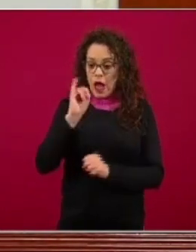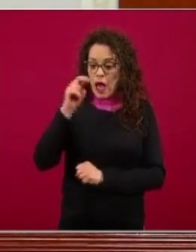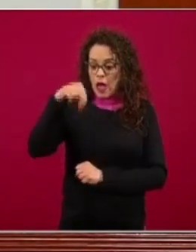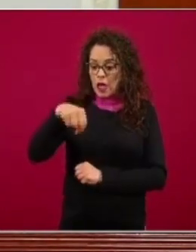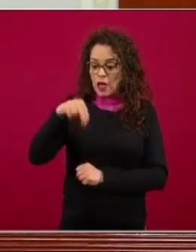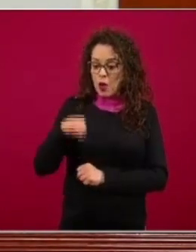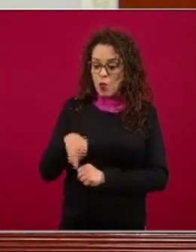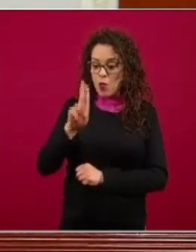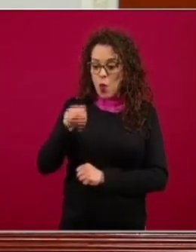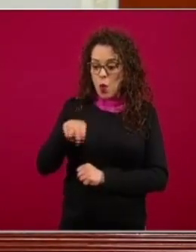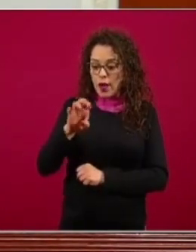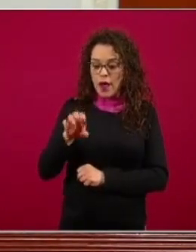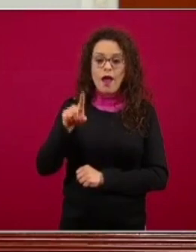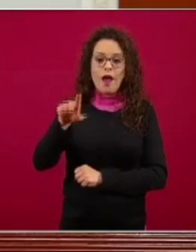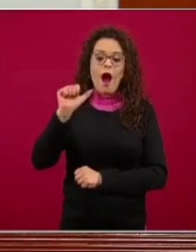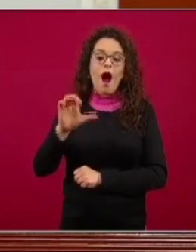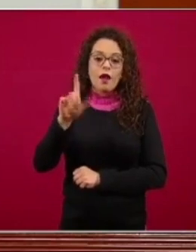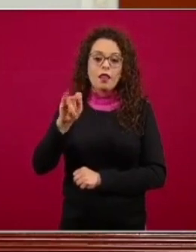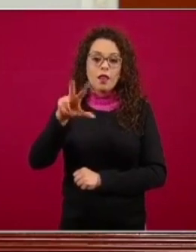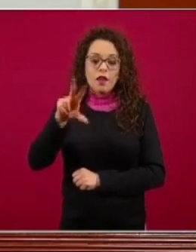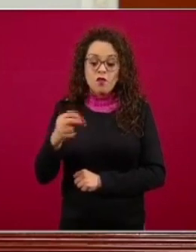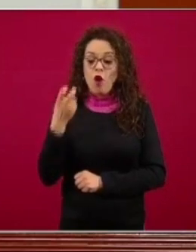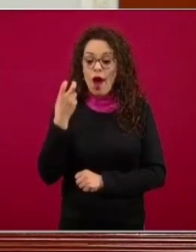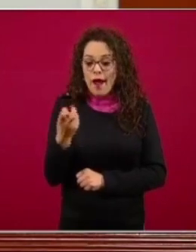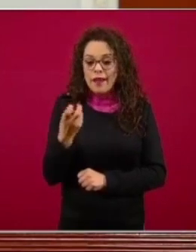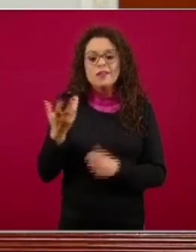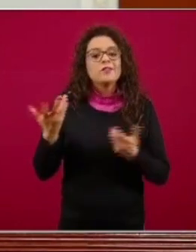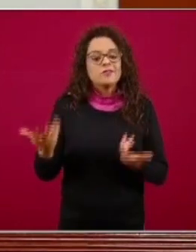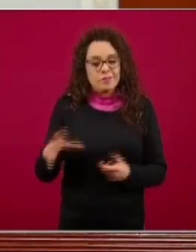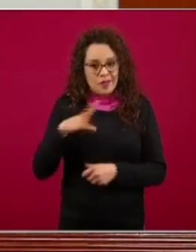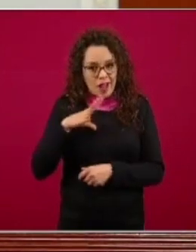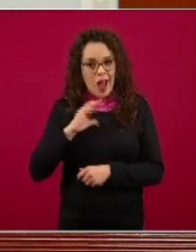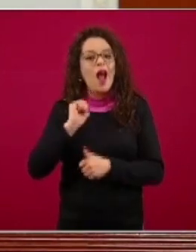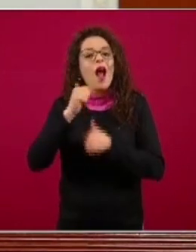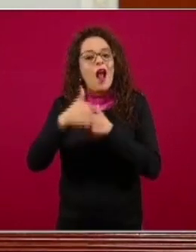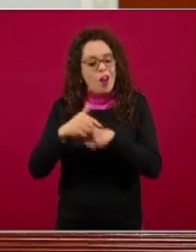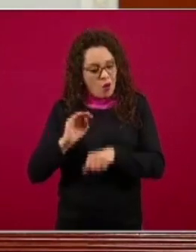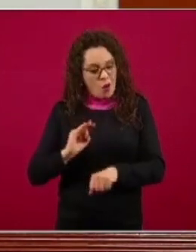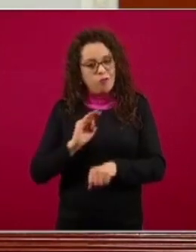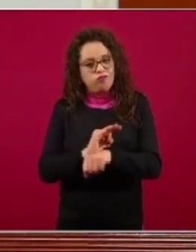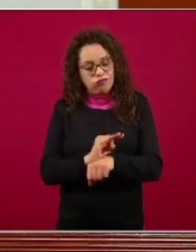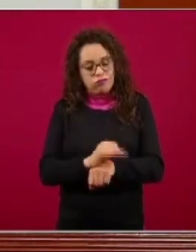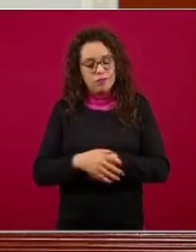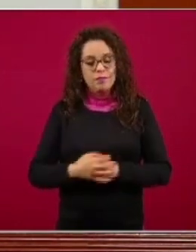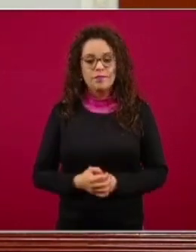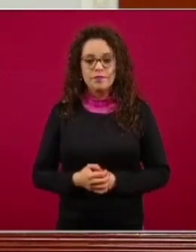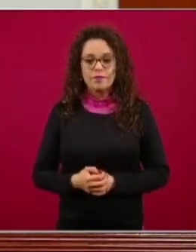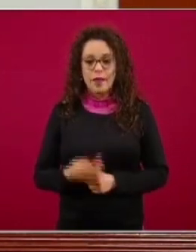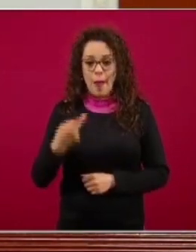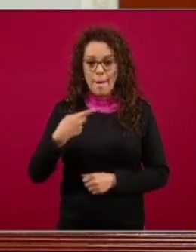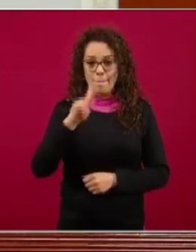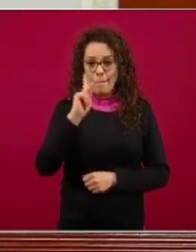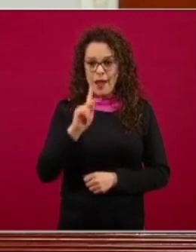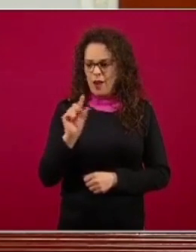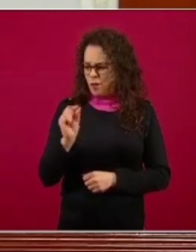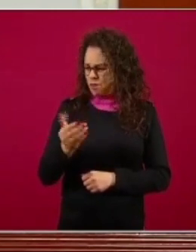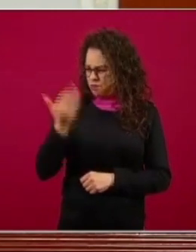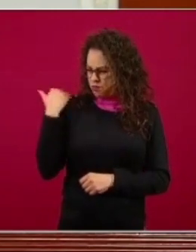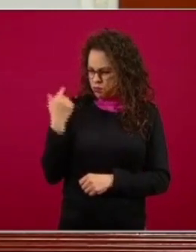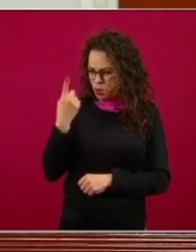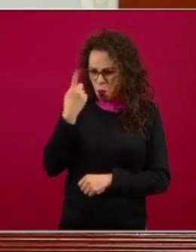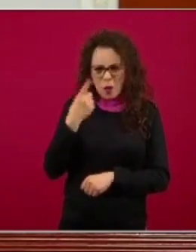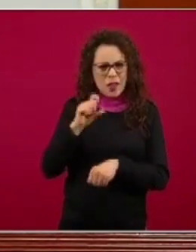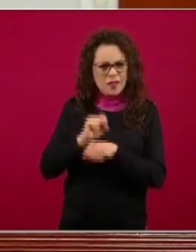y eso les confiere cierta protección y mucho más recientemente en la semana pasada